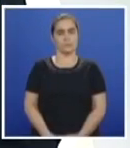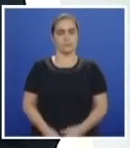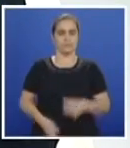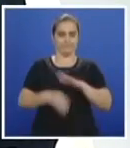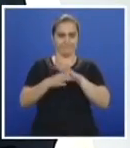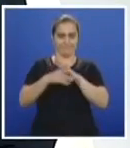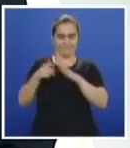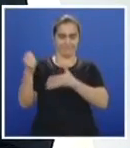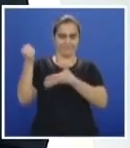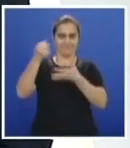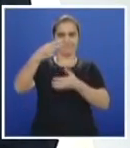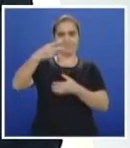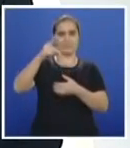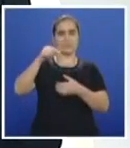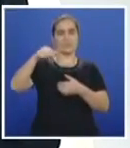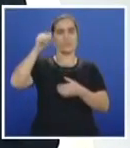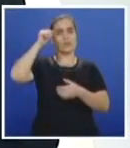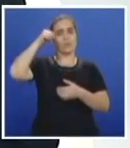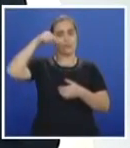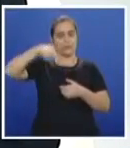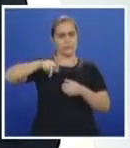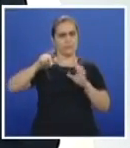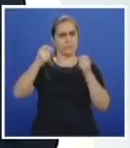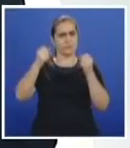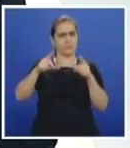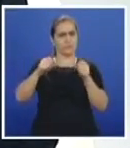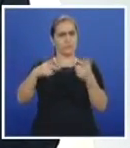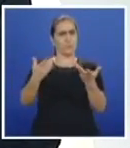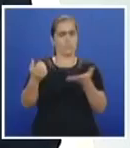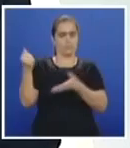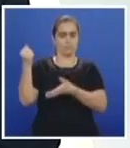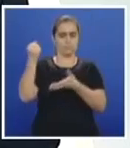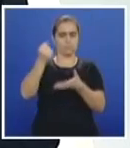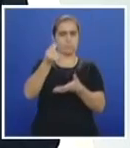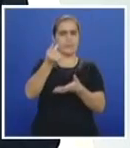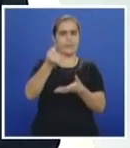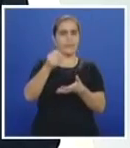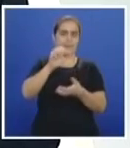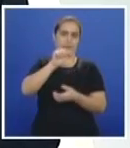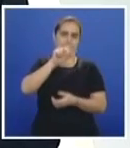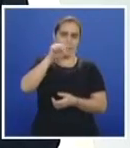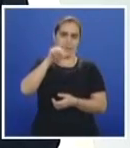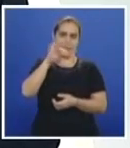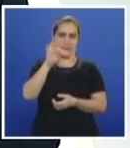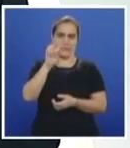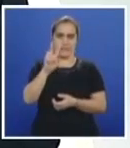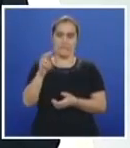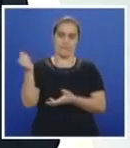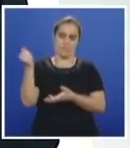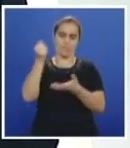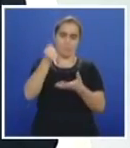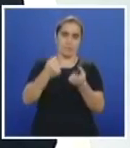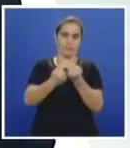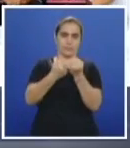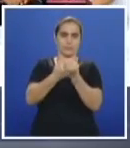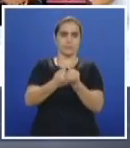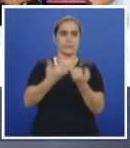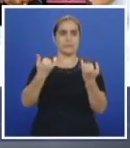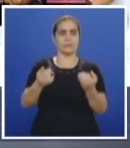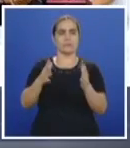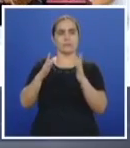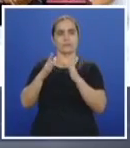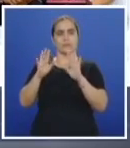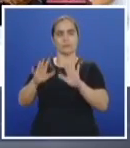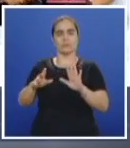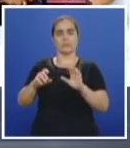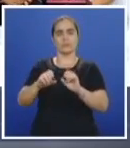Continuamos en Economía HD. Este programa es financiado por el Fondo para el Desarrollo de la Televisión Pública de la Autoridad Nacional de Televisión. Y hacemos ya, nos conectamos